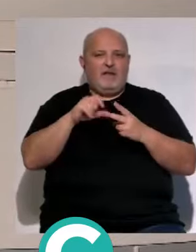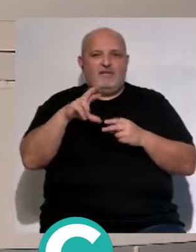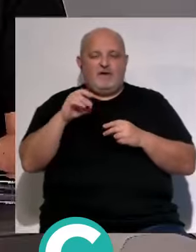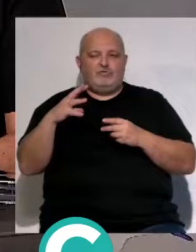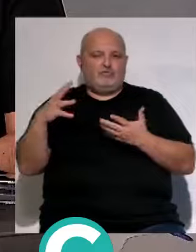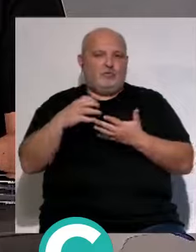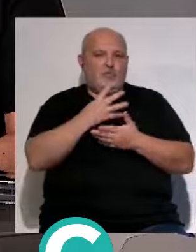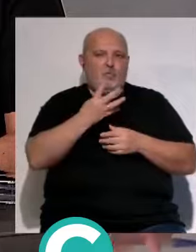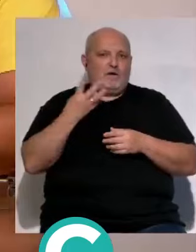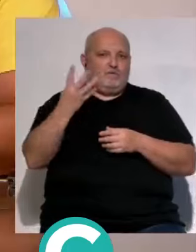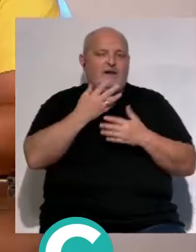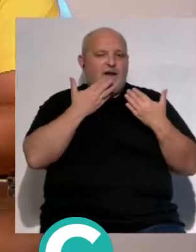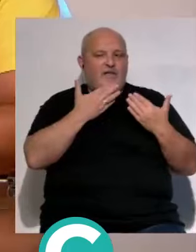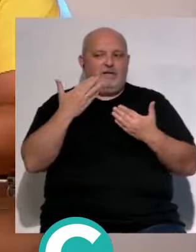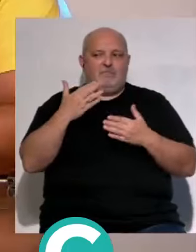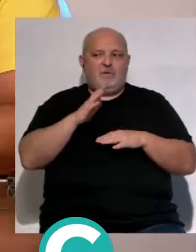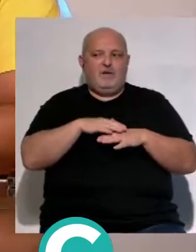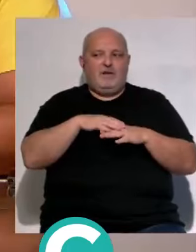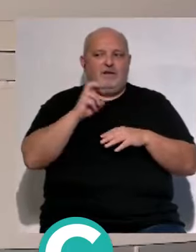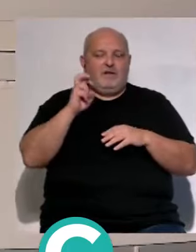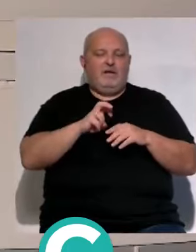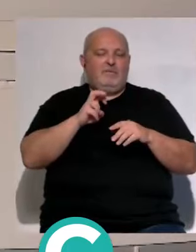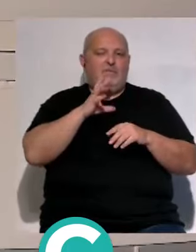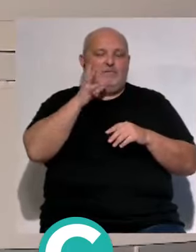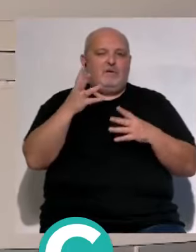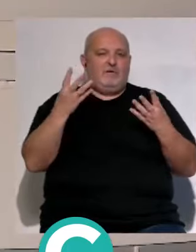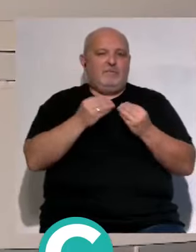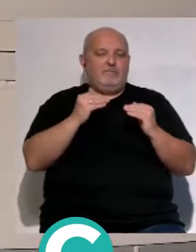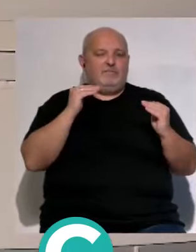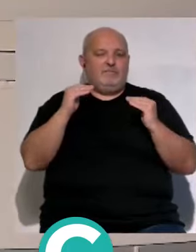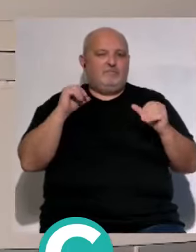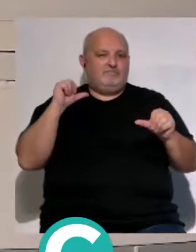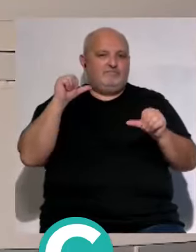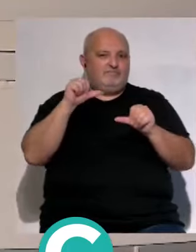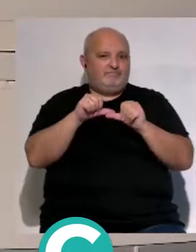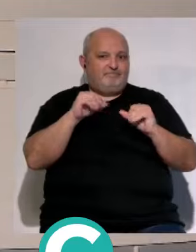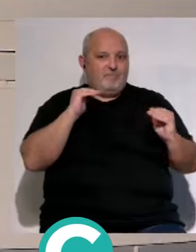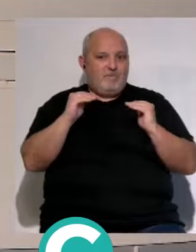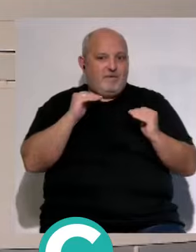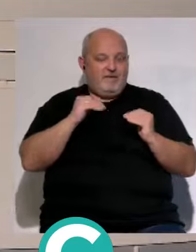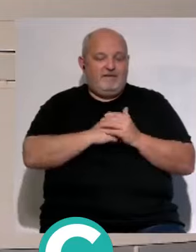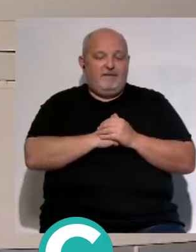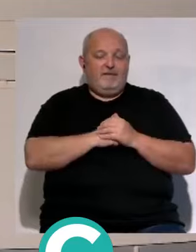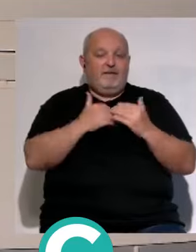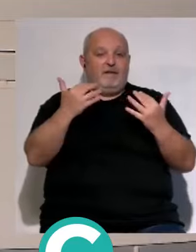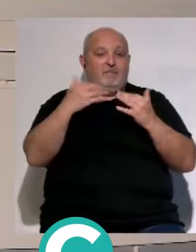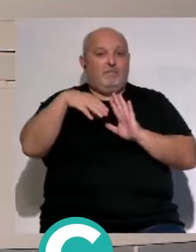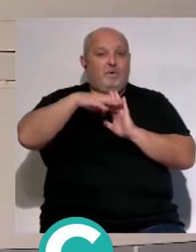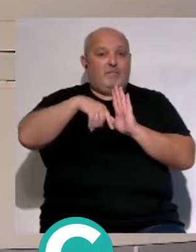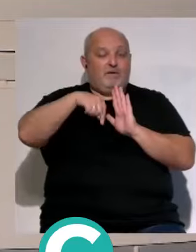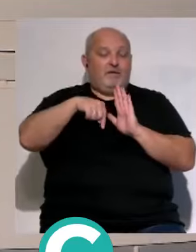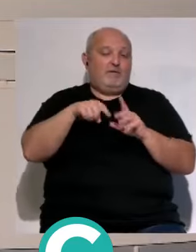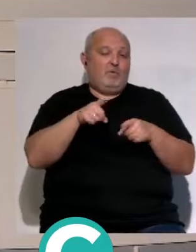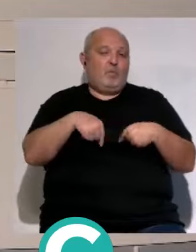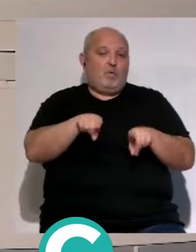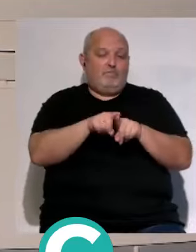Javi muchísimas gracias a los cuatro no solo hoy sino por habernos acompañado durante toda la temporada y a los espectadores del